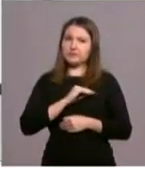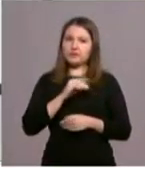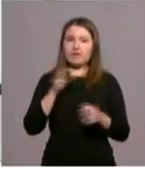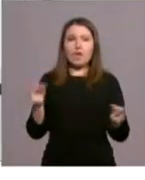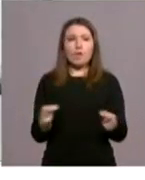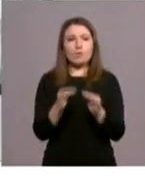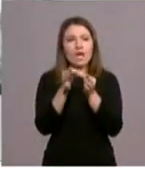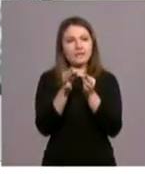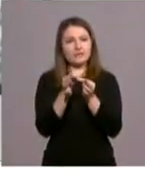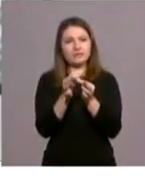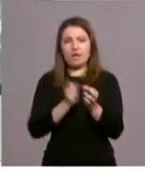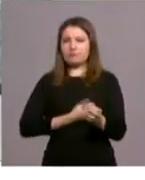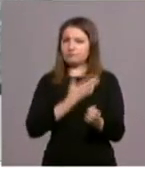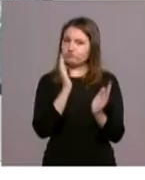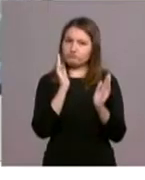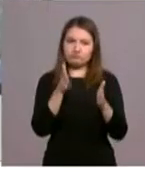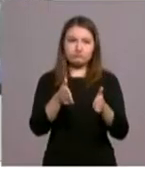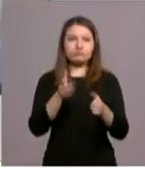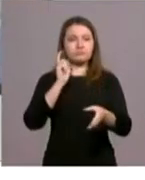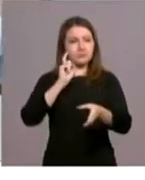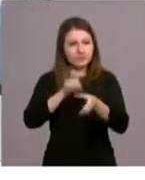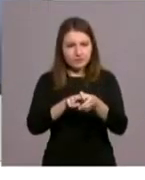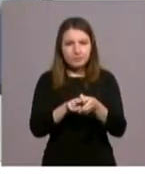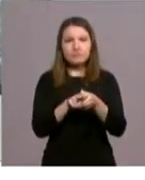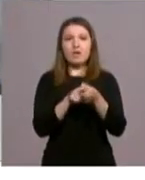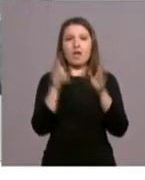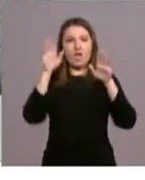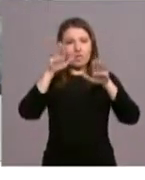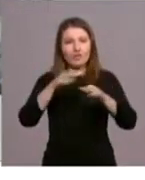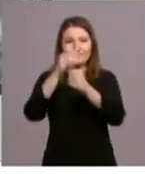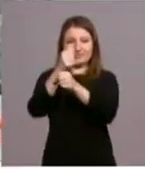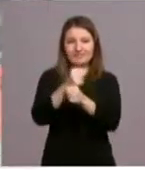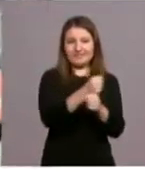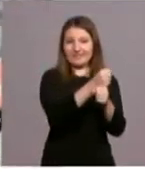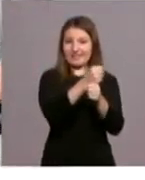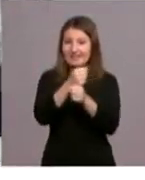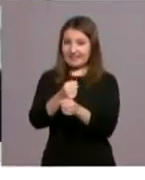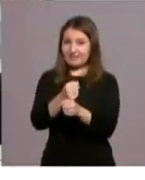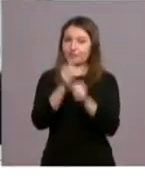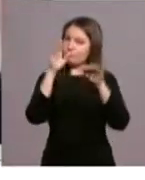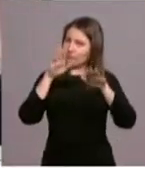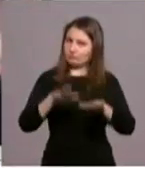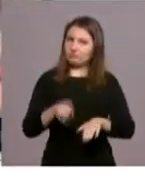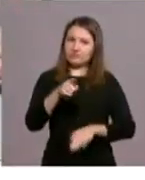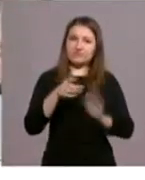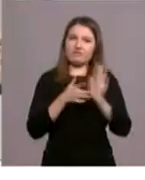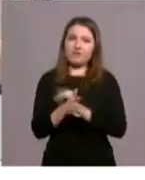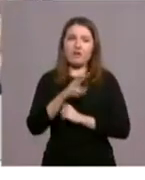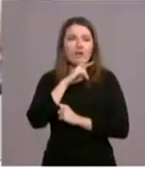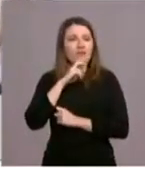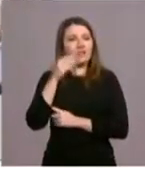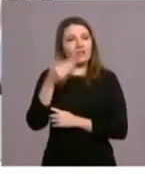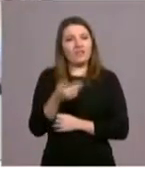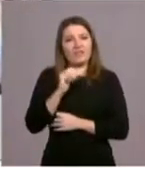Eucaristía y la participación en la Eucaristía y la adoración al Santísimo. Y eso es una riqueza y es un